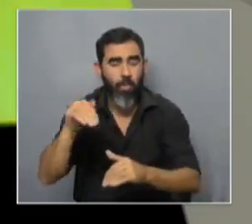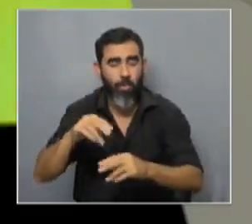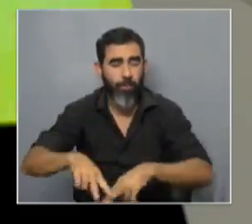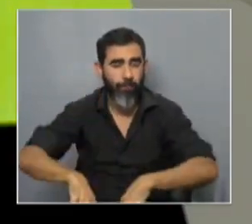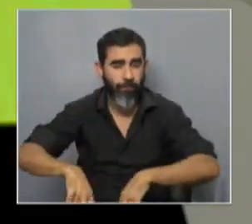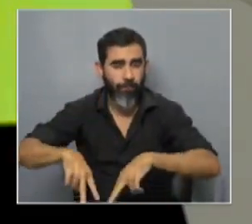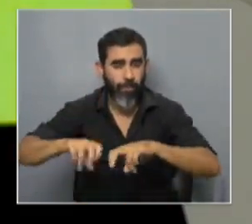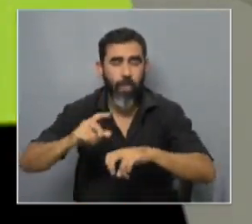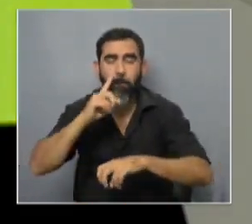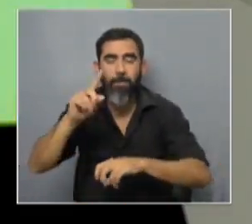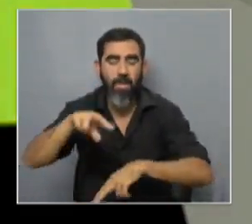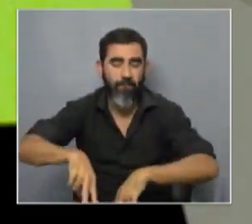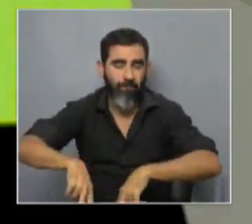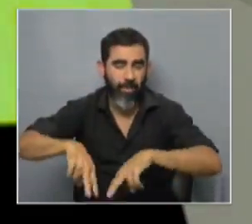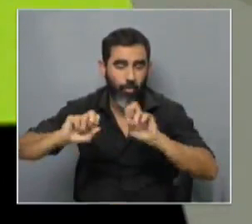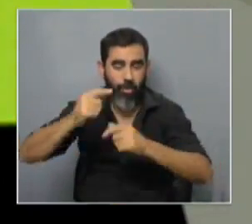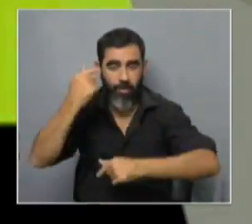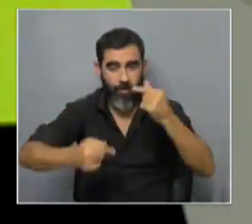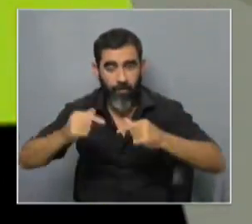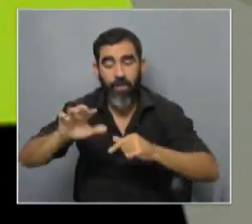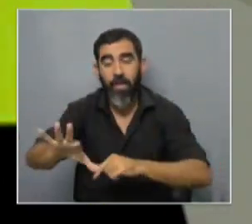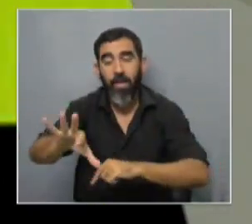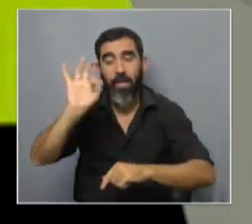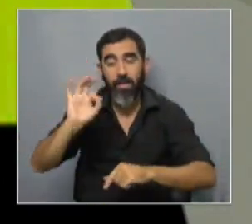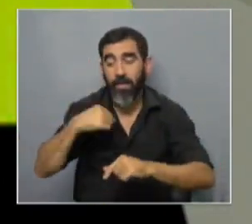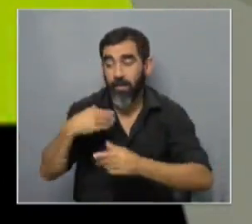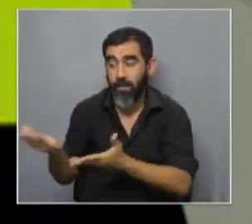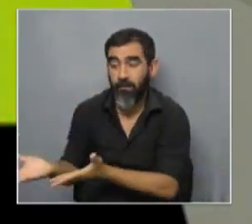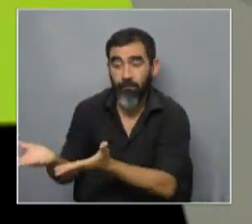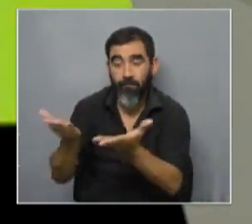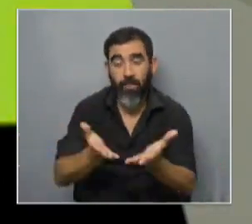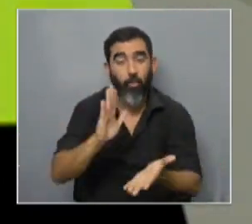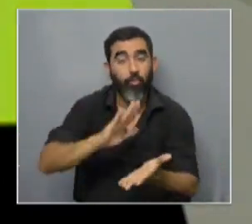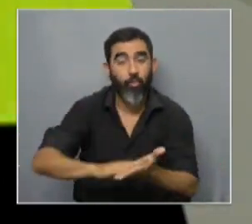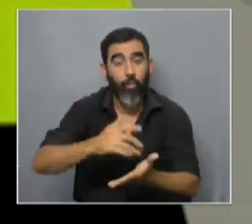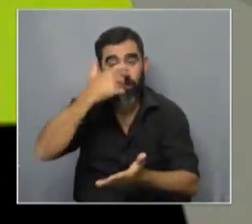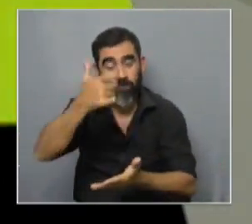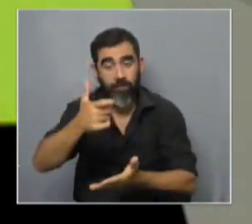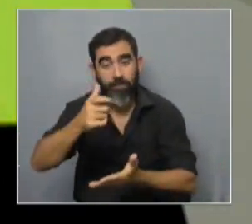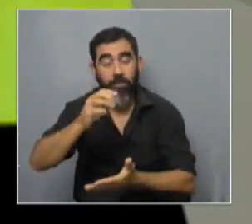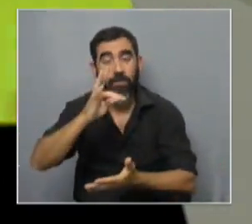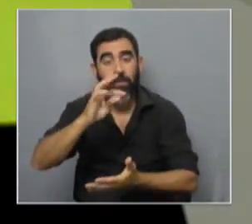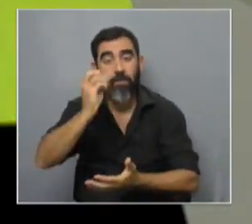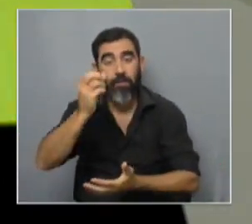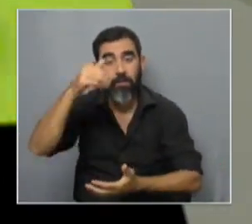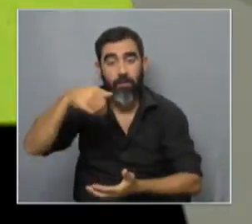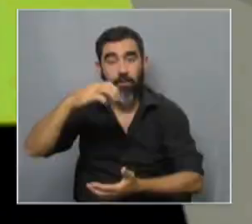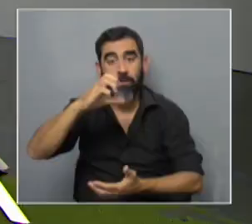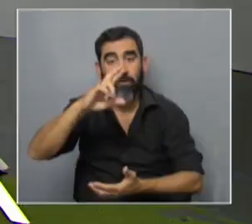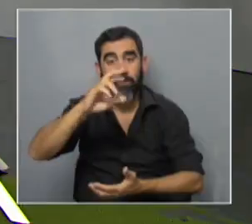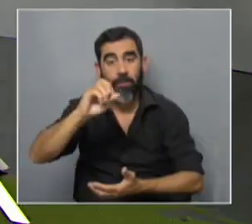de nuestro país y de muchas disciplinas diferentes eligió a nuestro invitado en esta etapa de Sobre Ciencia el doctor Gonzalo Tancredi como presidente